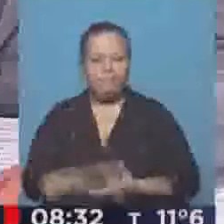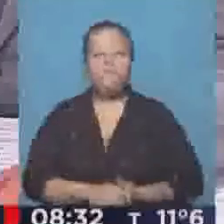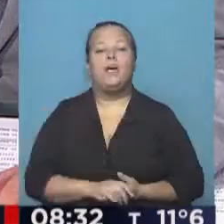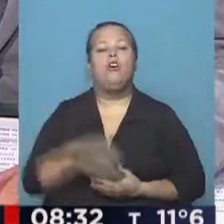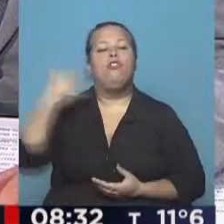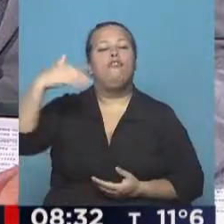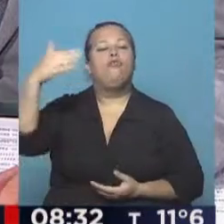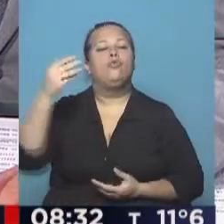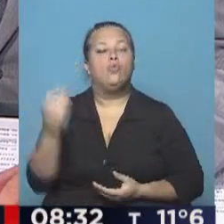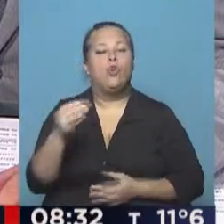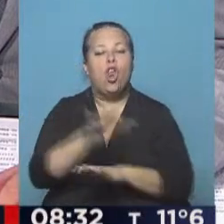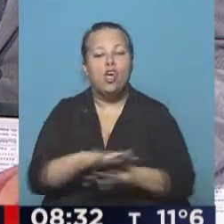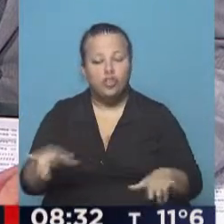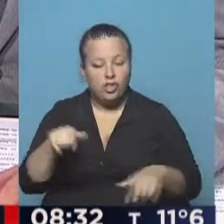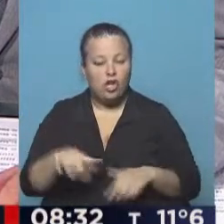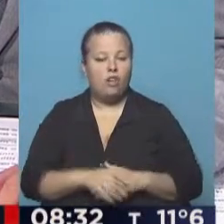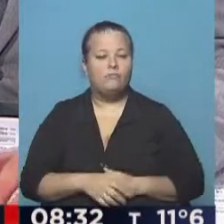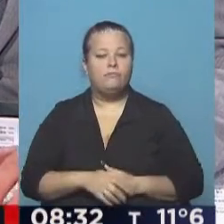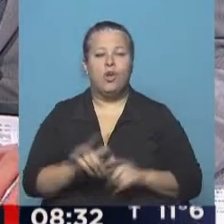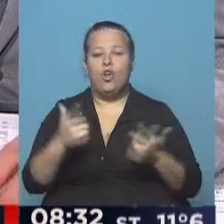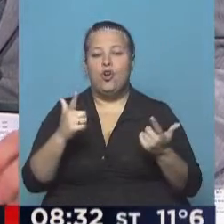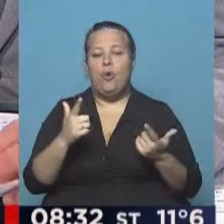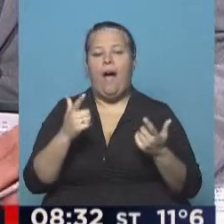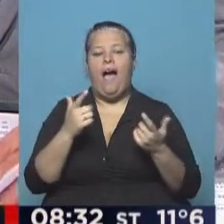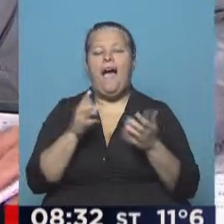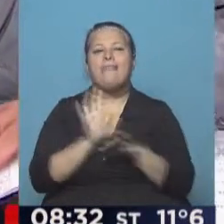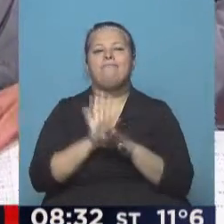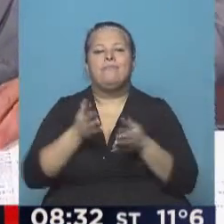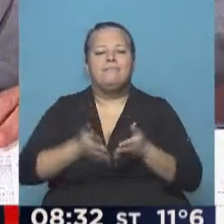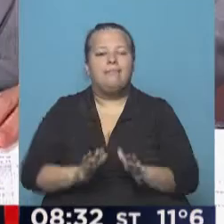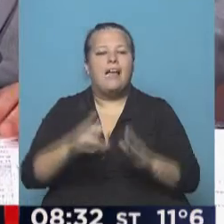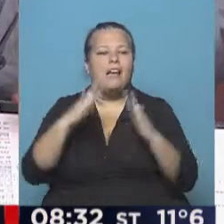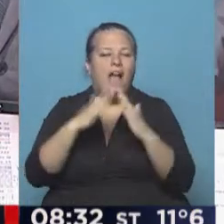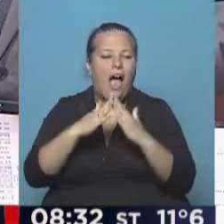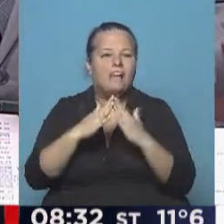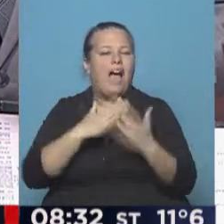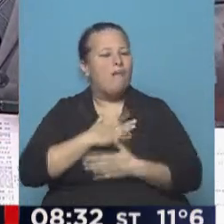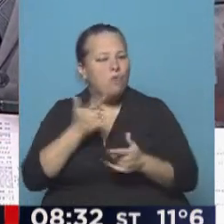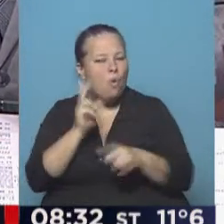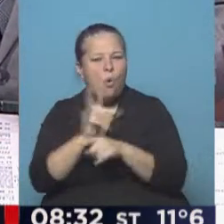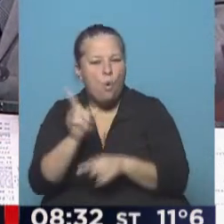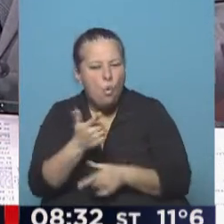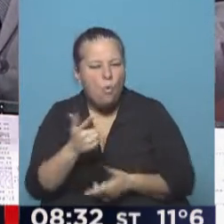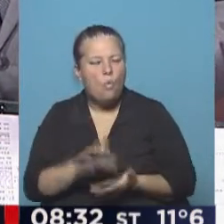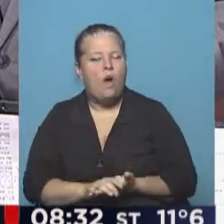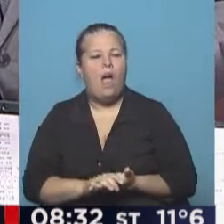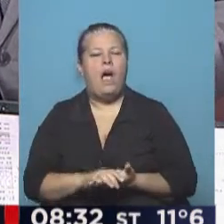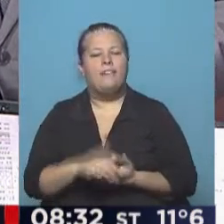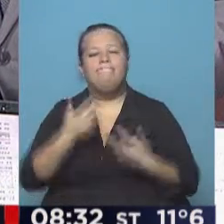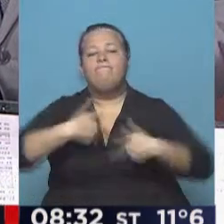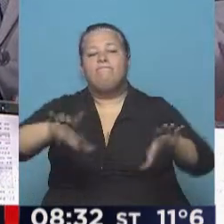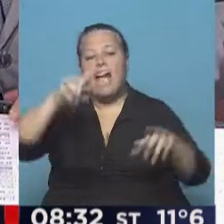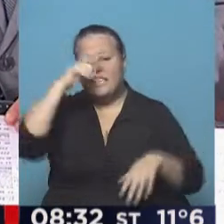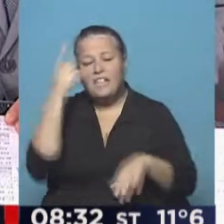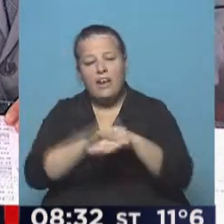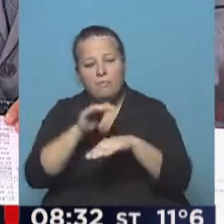Y el futuro de niños que no tienen la bendición de haber nacido en un hogar con amor, protegidos, cuidados, están a merced del